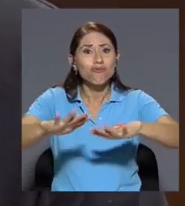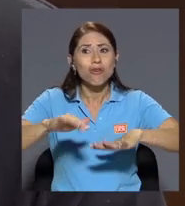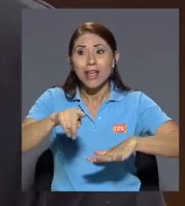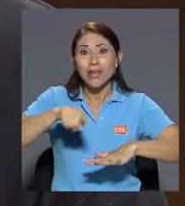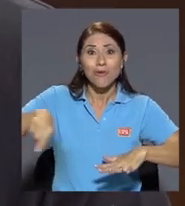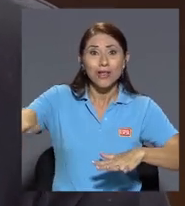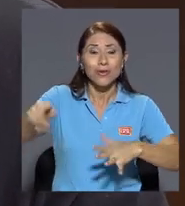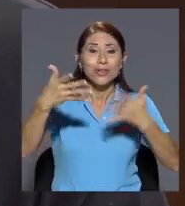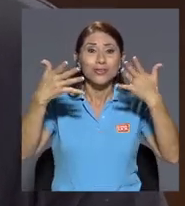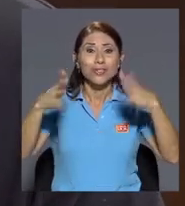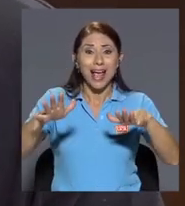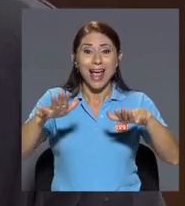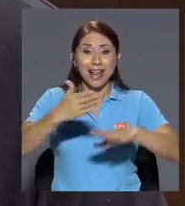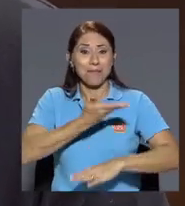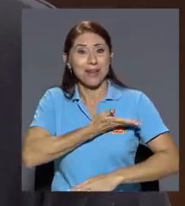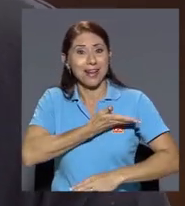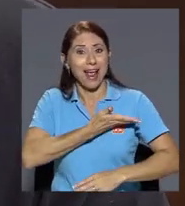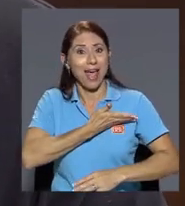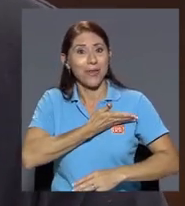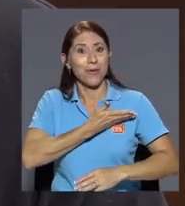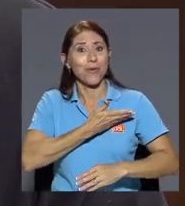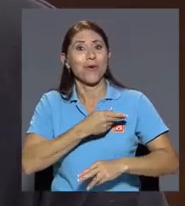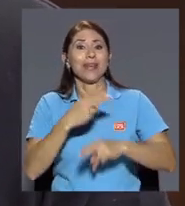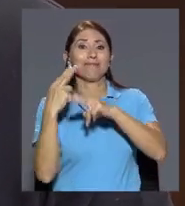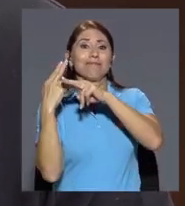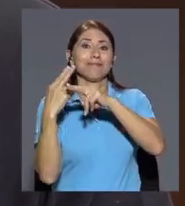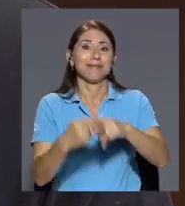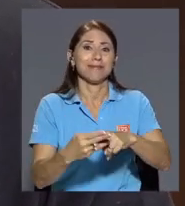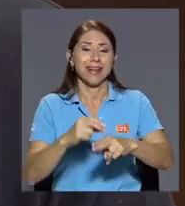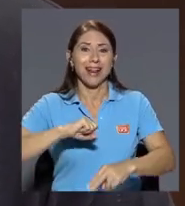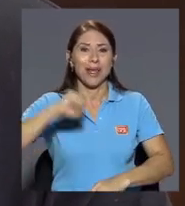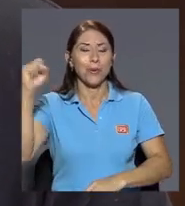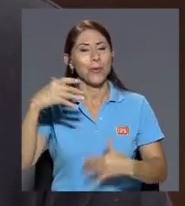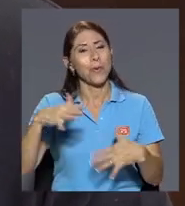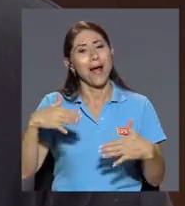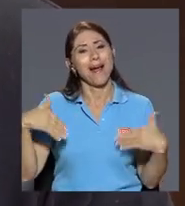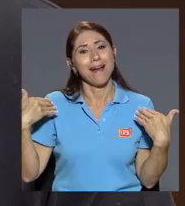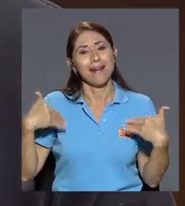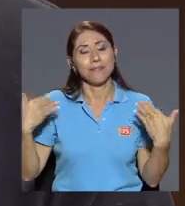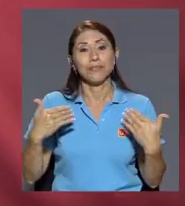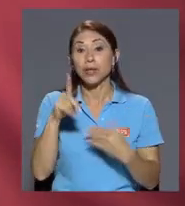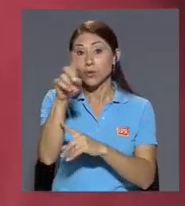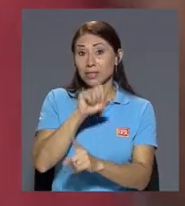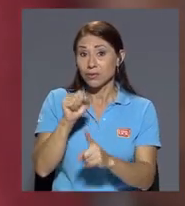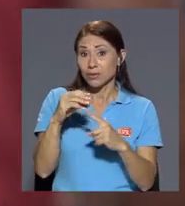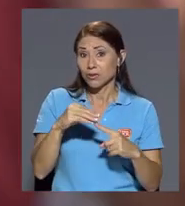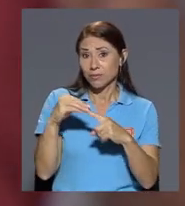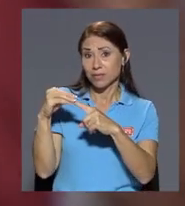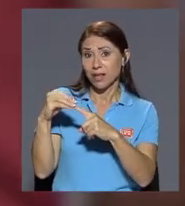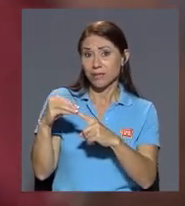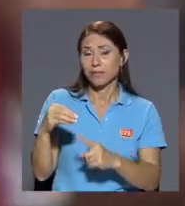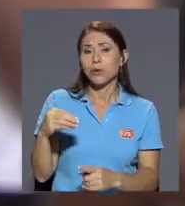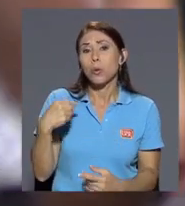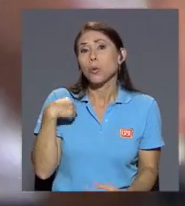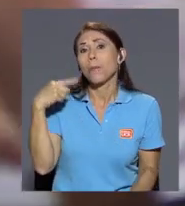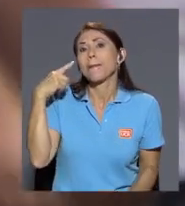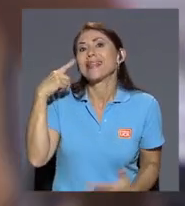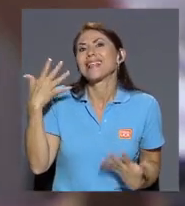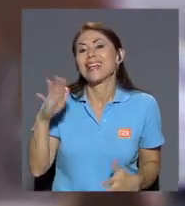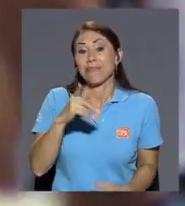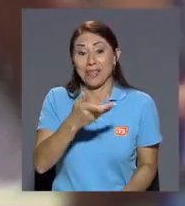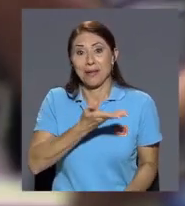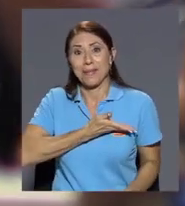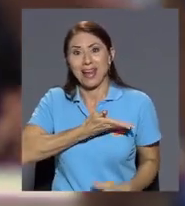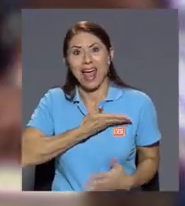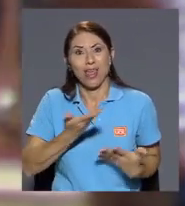cuando se declaró ganador el mercado hay una situación especial con todo esto que uno pensaría el mercado de